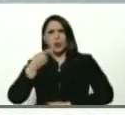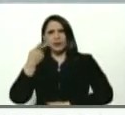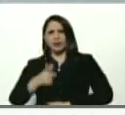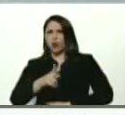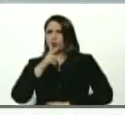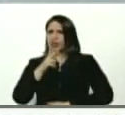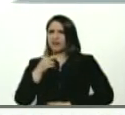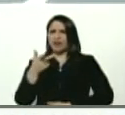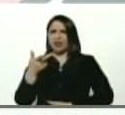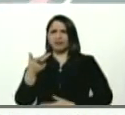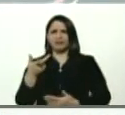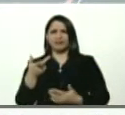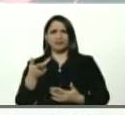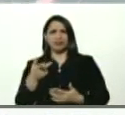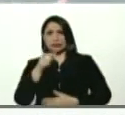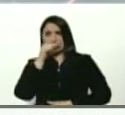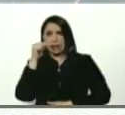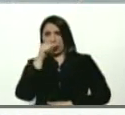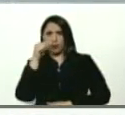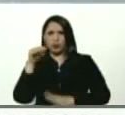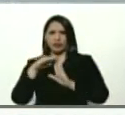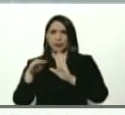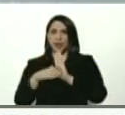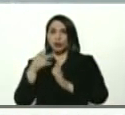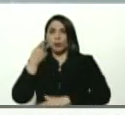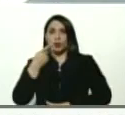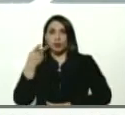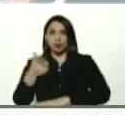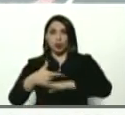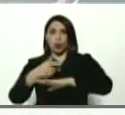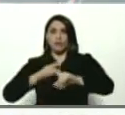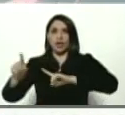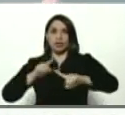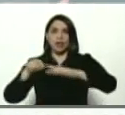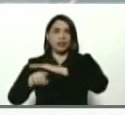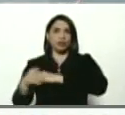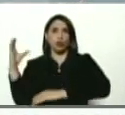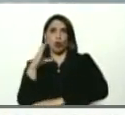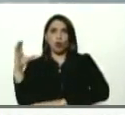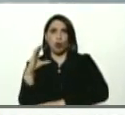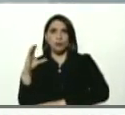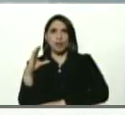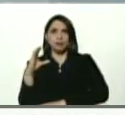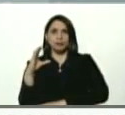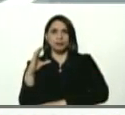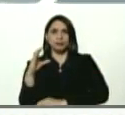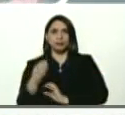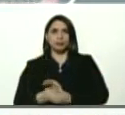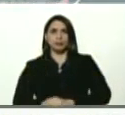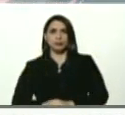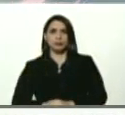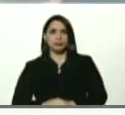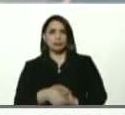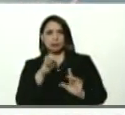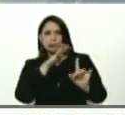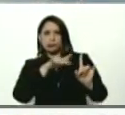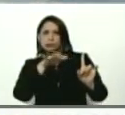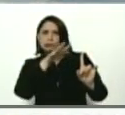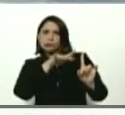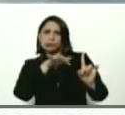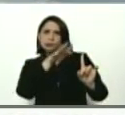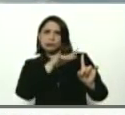es el narcoestamento político que gobierna Colombia. Y han, malintencionadamente,